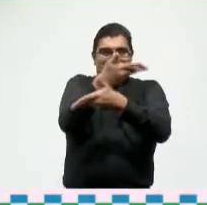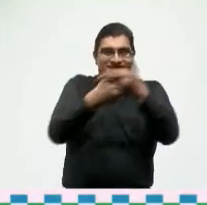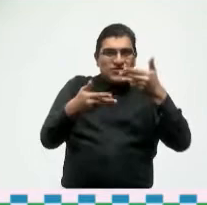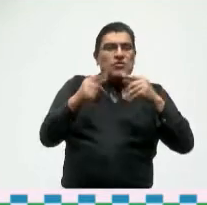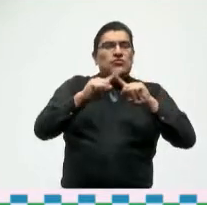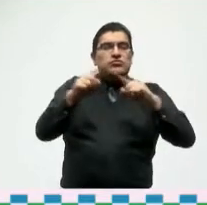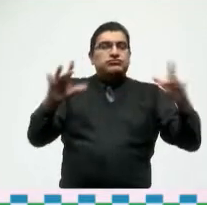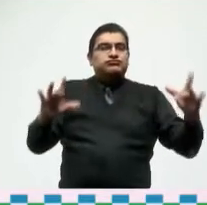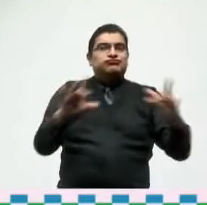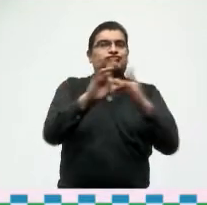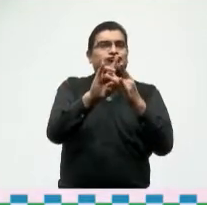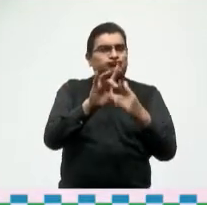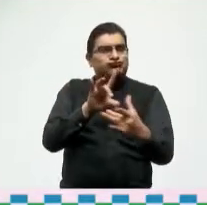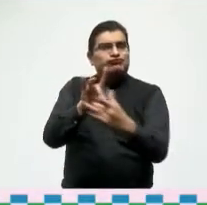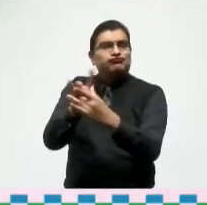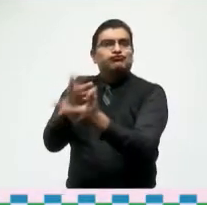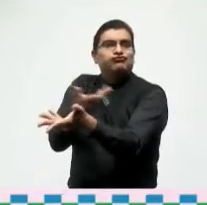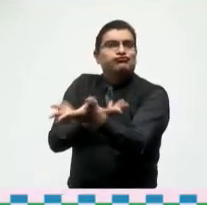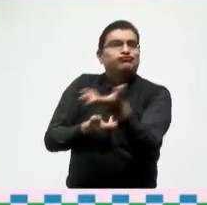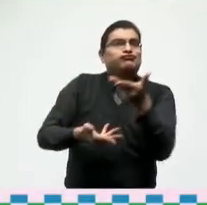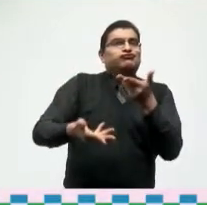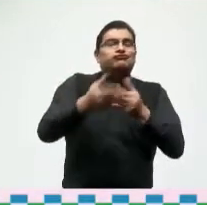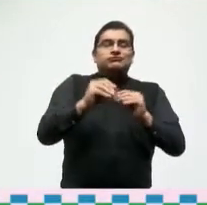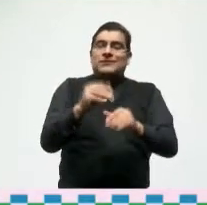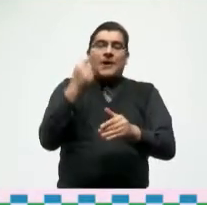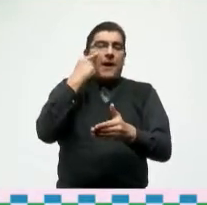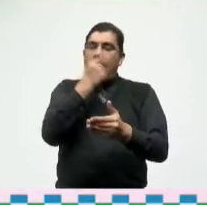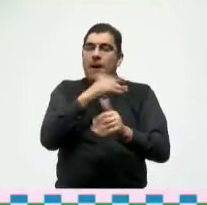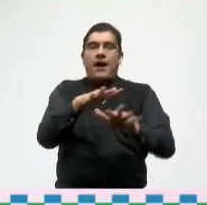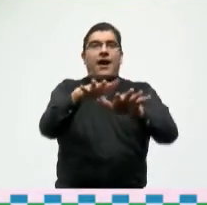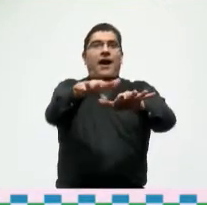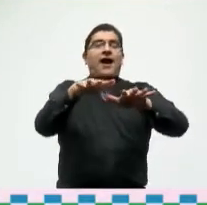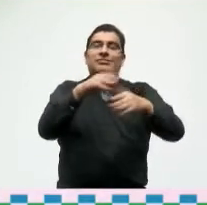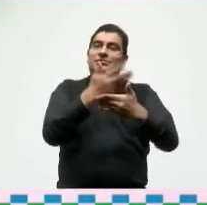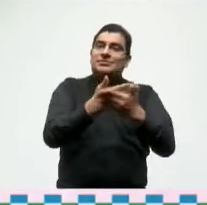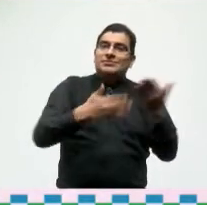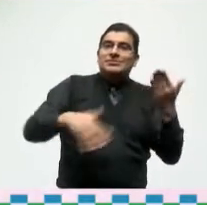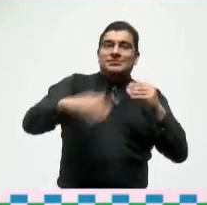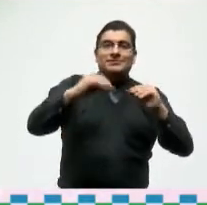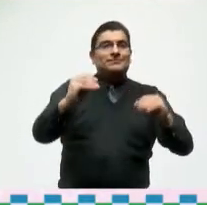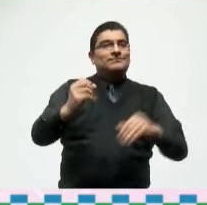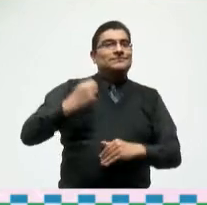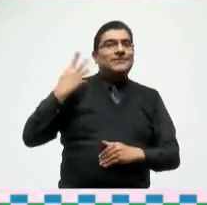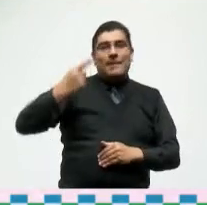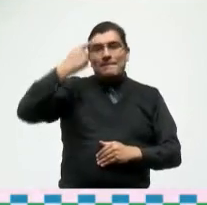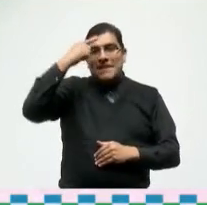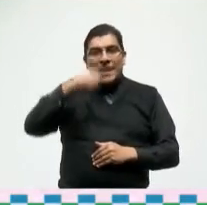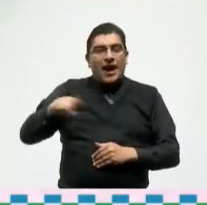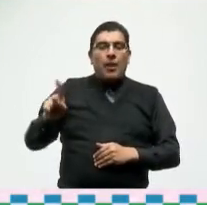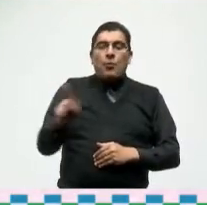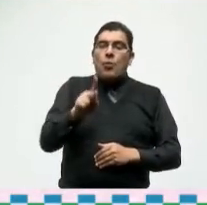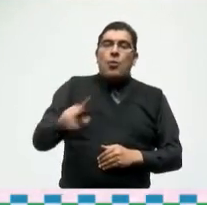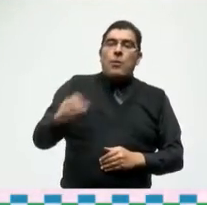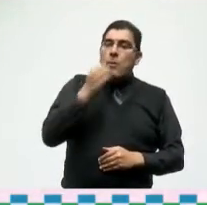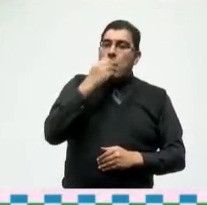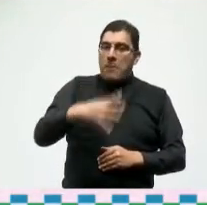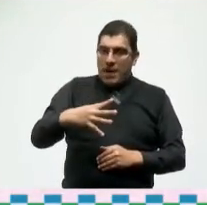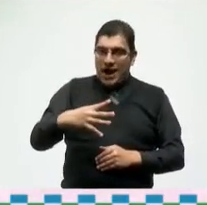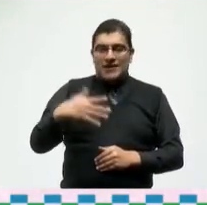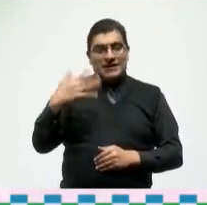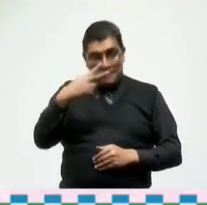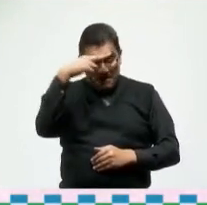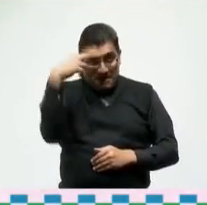parte de este gran este foro de los pueblos mágicos